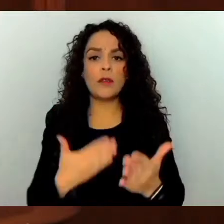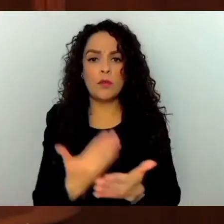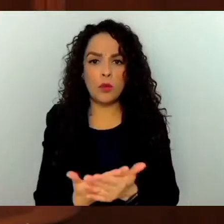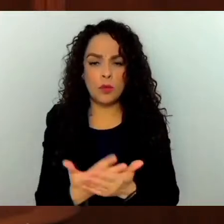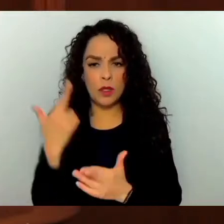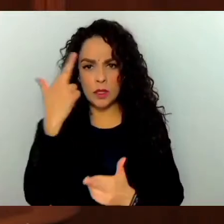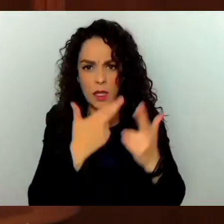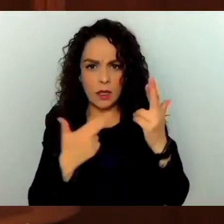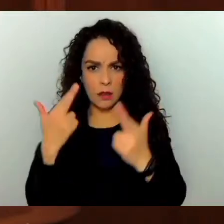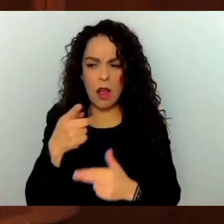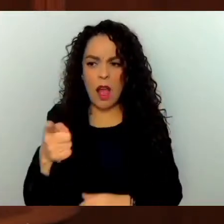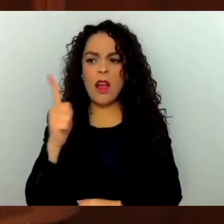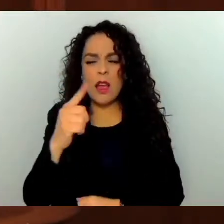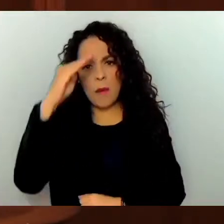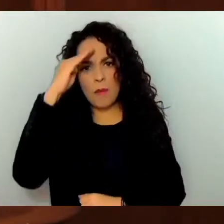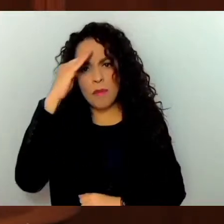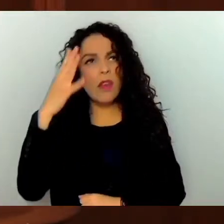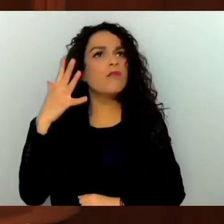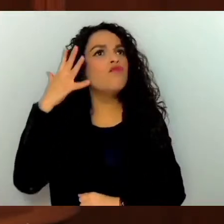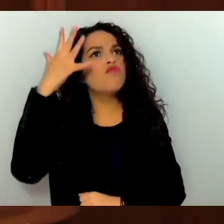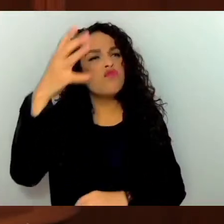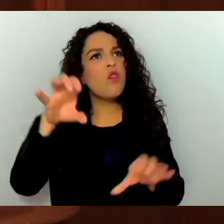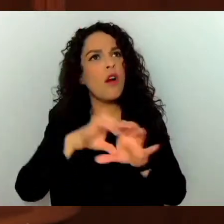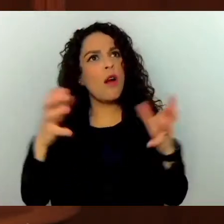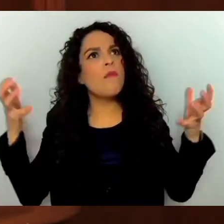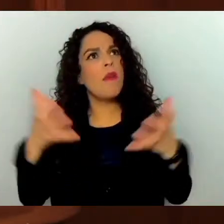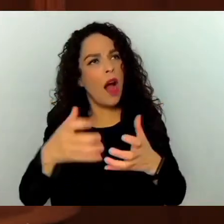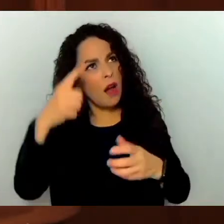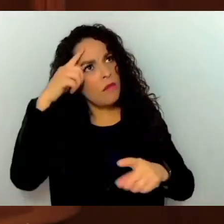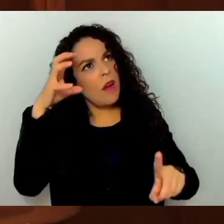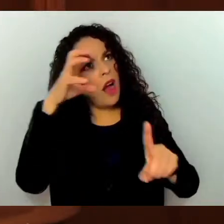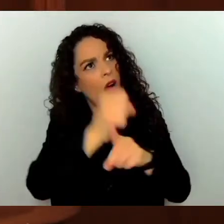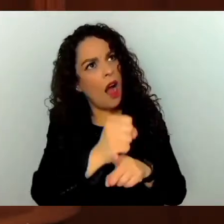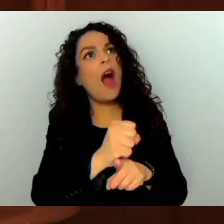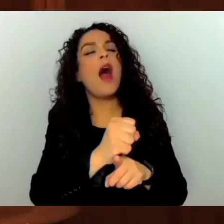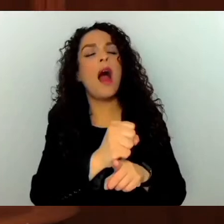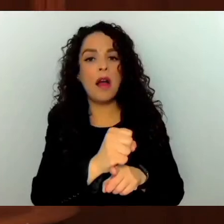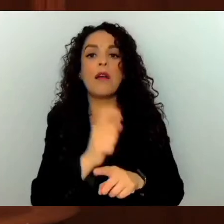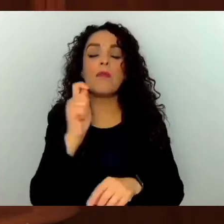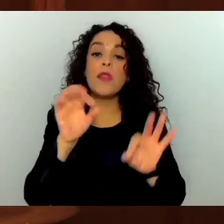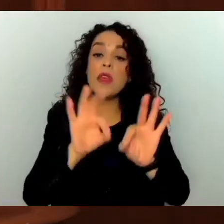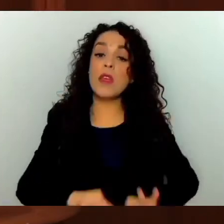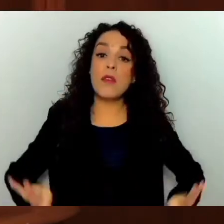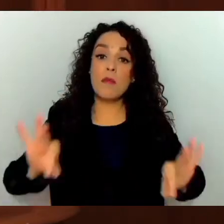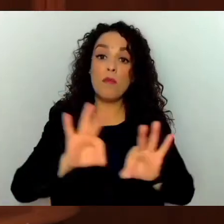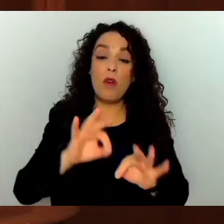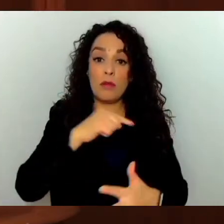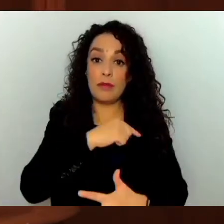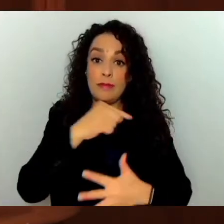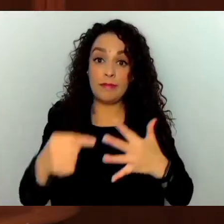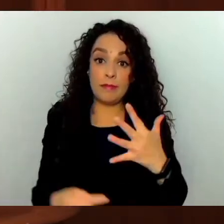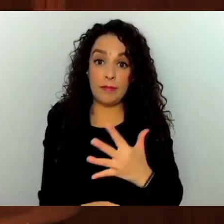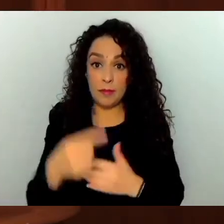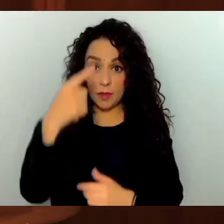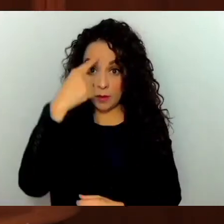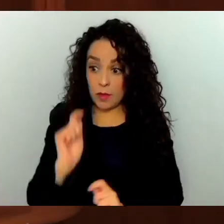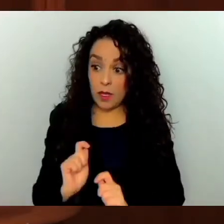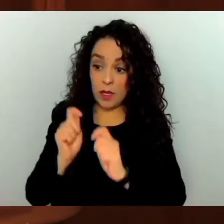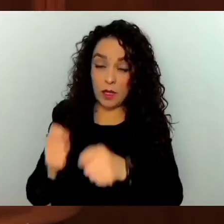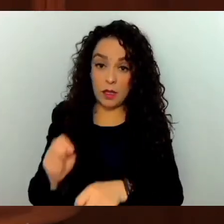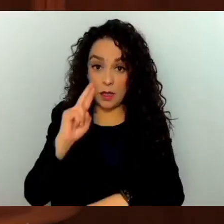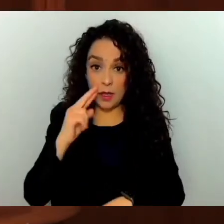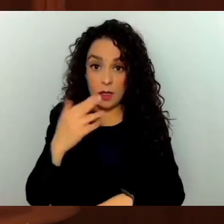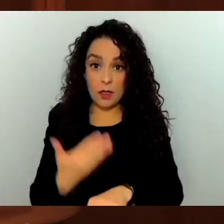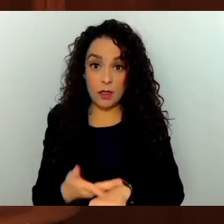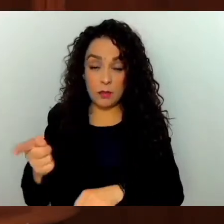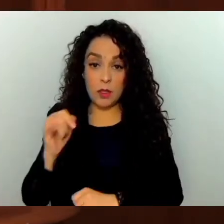objetivos, acciones y alcances. De igual forma, ponderaron elementos relevantes para el perfil del cargo derivados de la atribución y